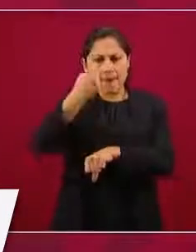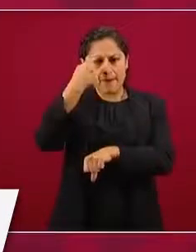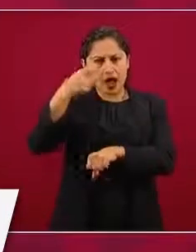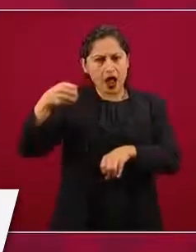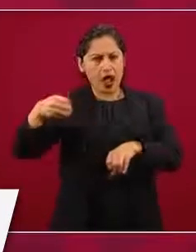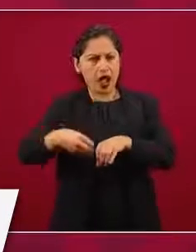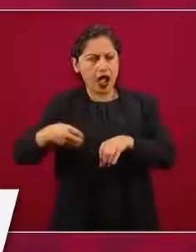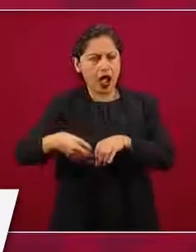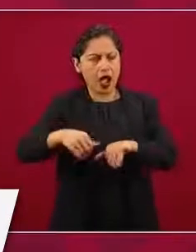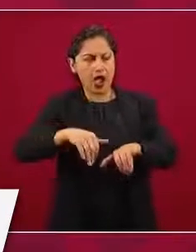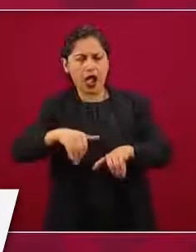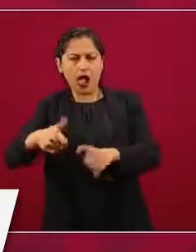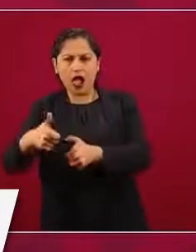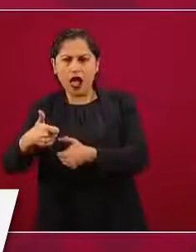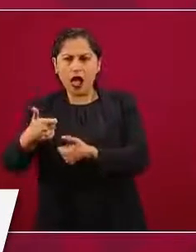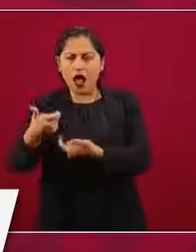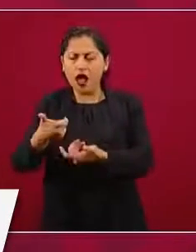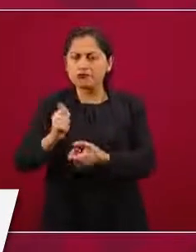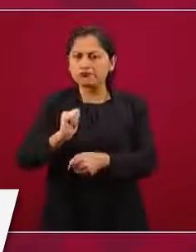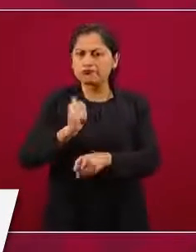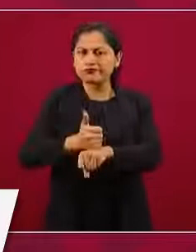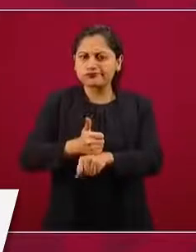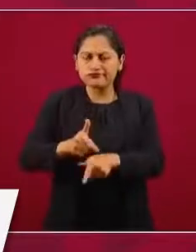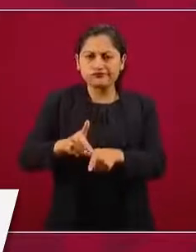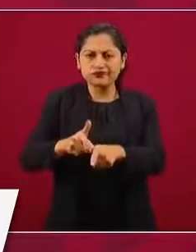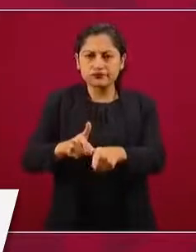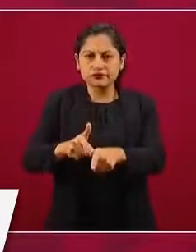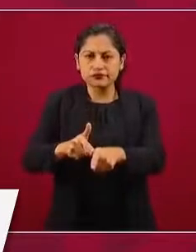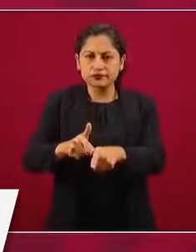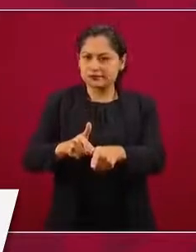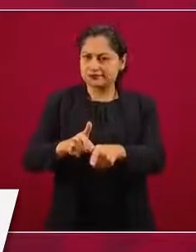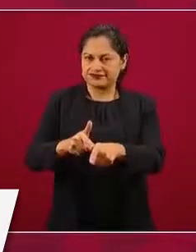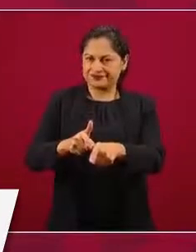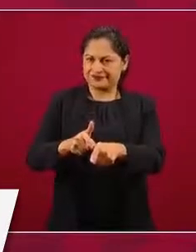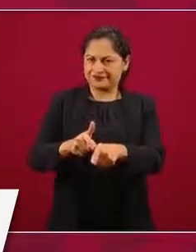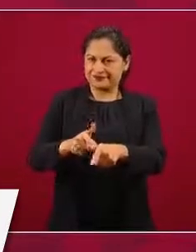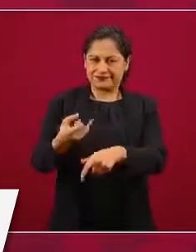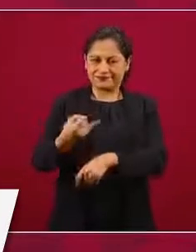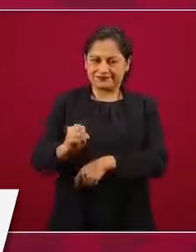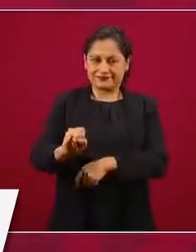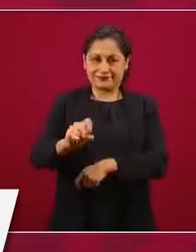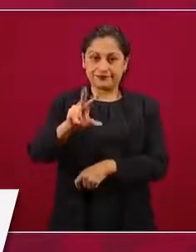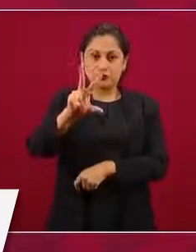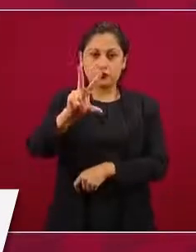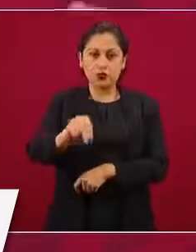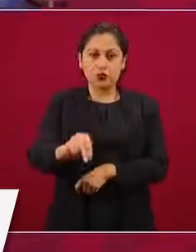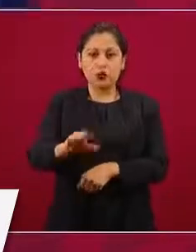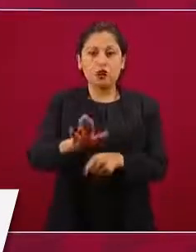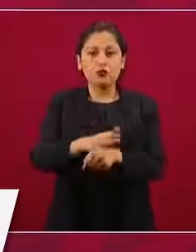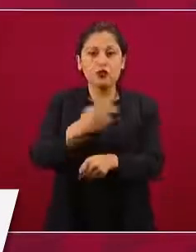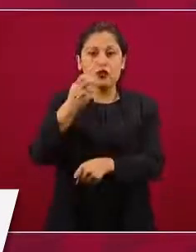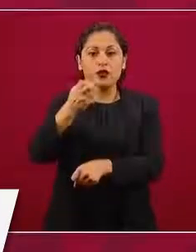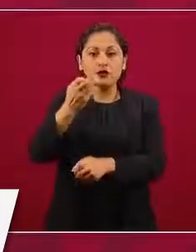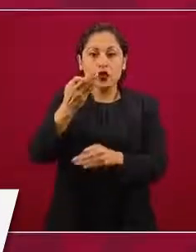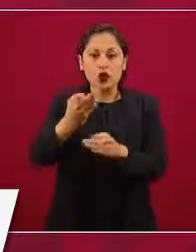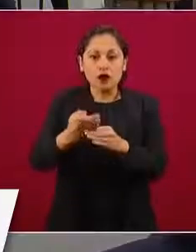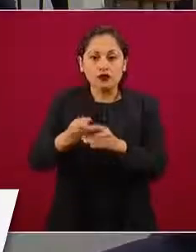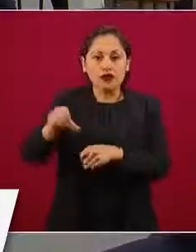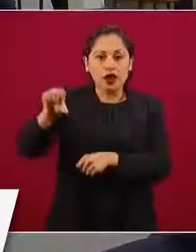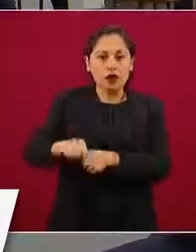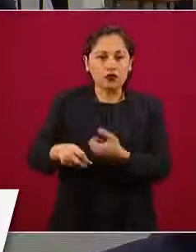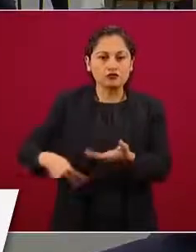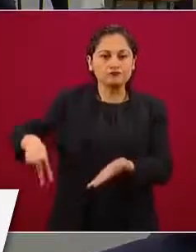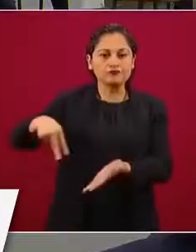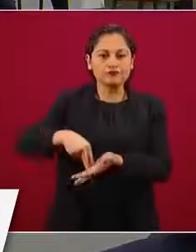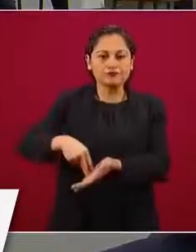ahorro para el retiro. No, con este evento y con este acuerdo que se traducirá en